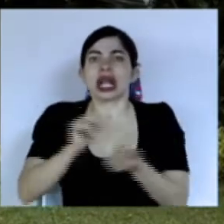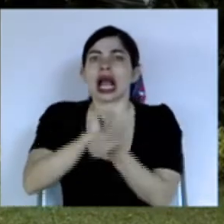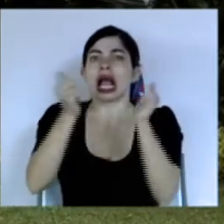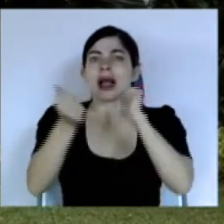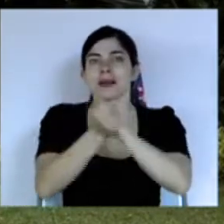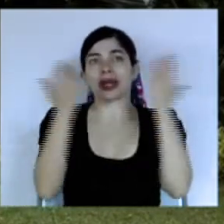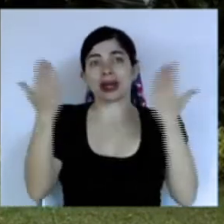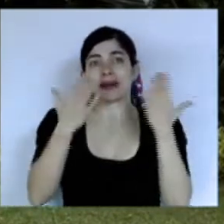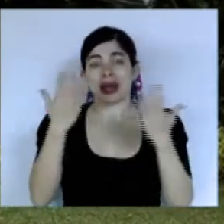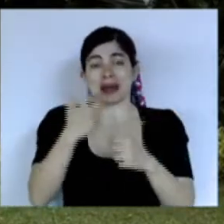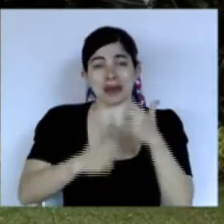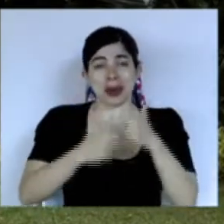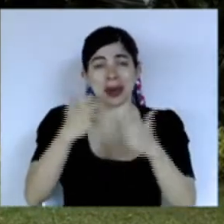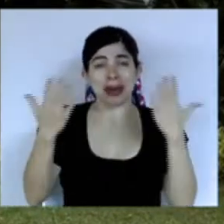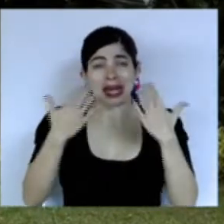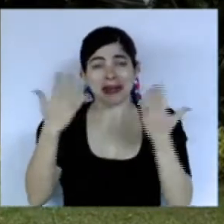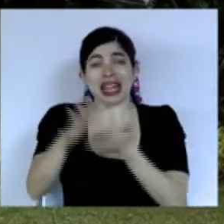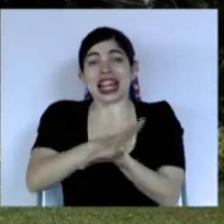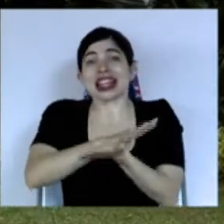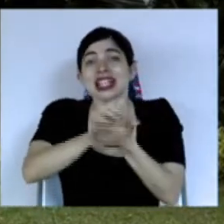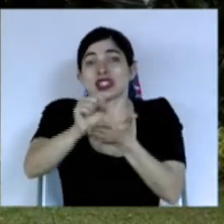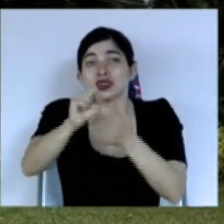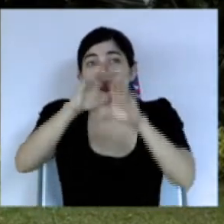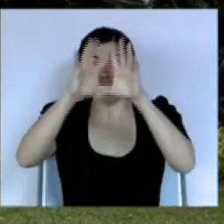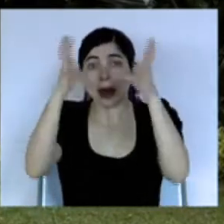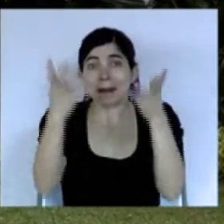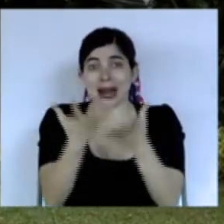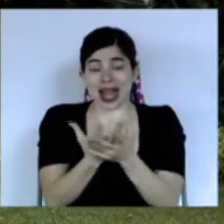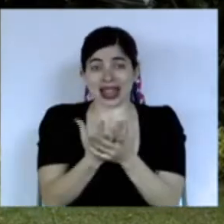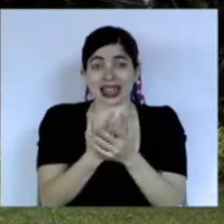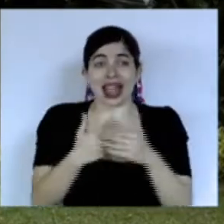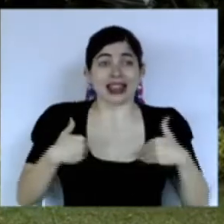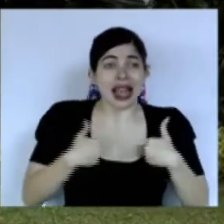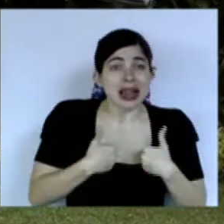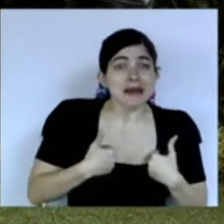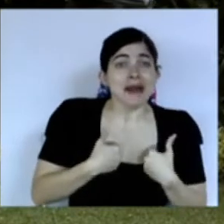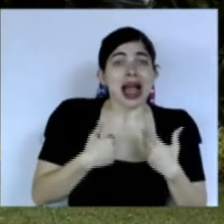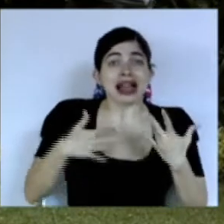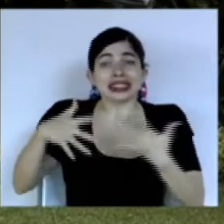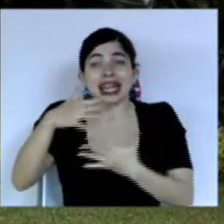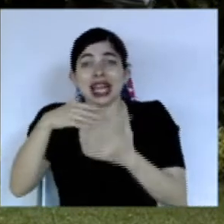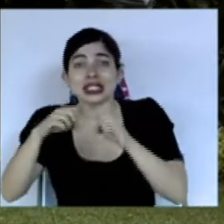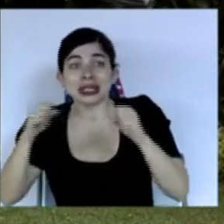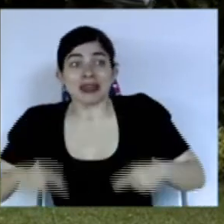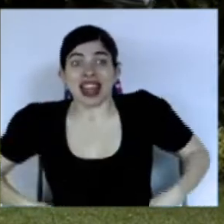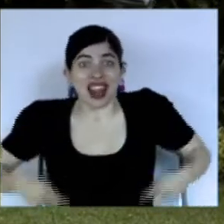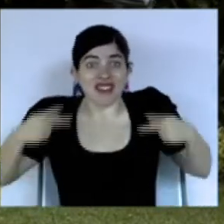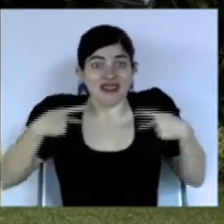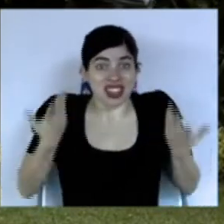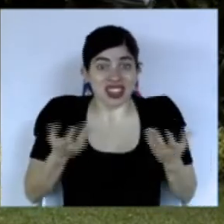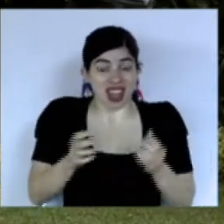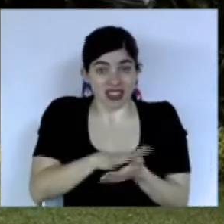climático la crisis climática la destrucción propia del planeta de la diversidad y de los ecosistemas y de la vida misma